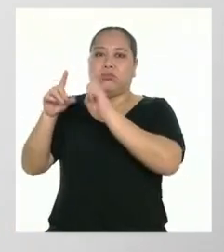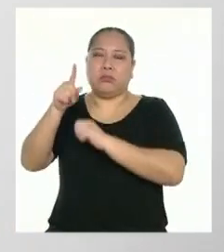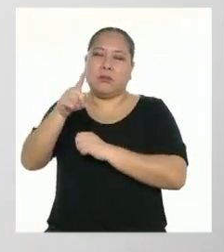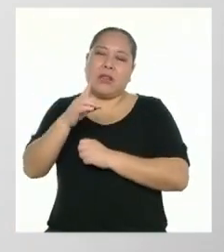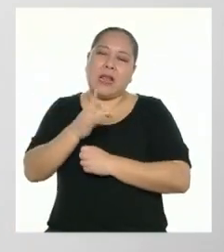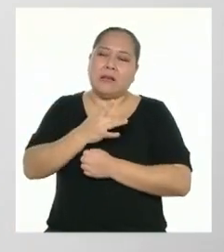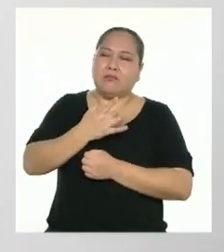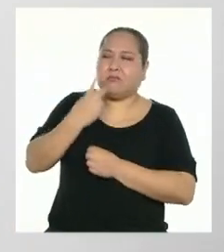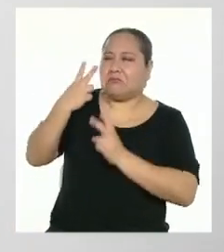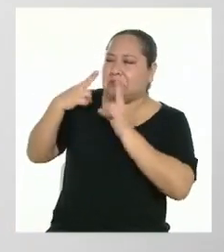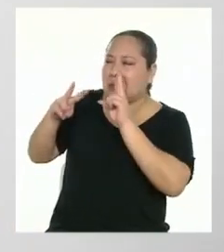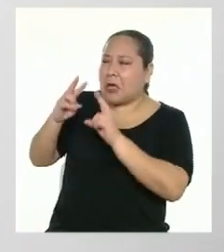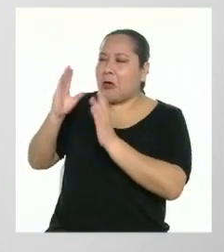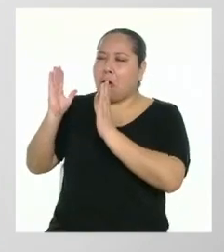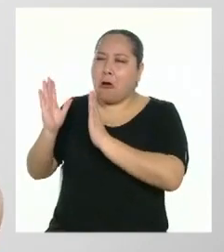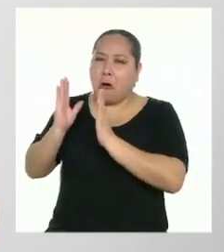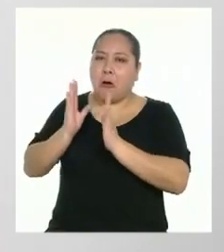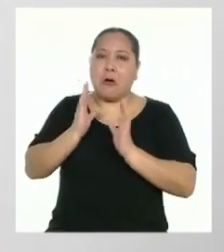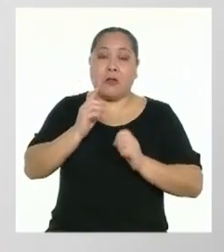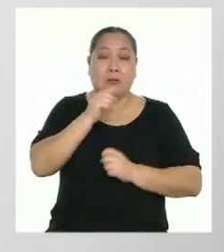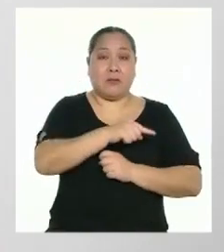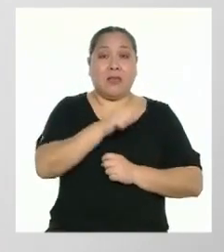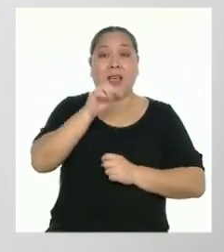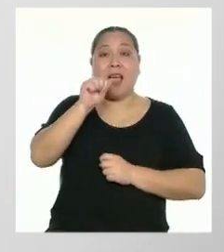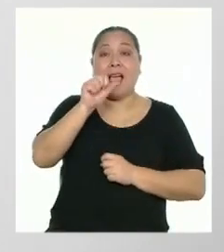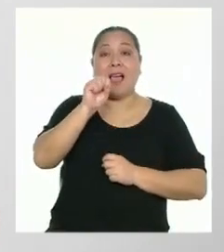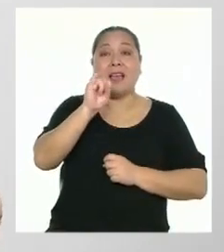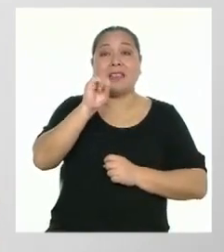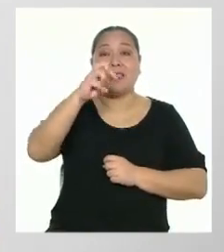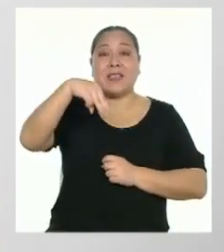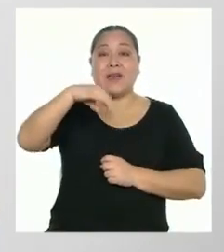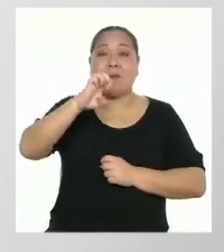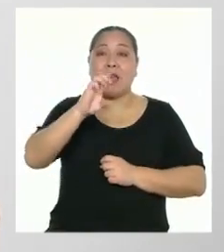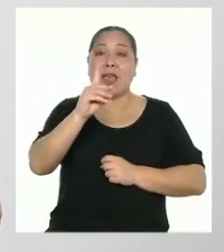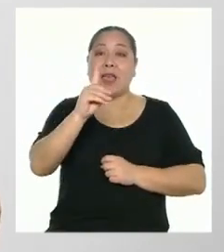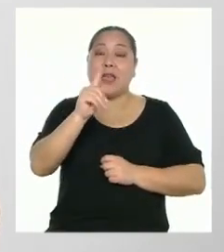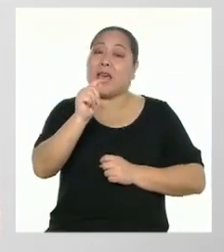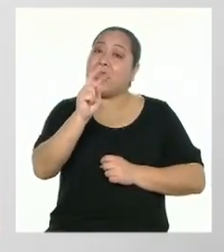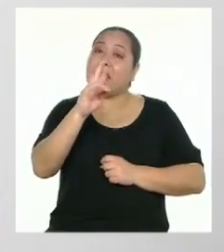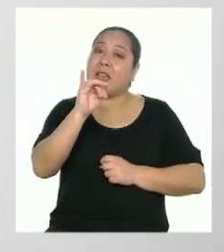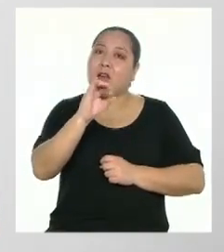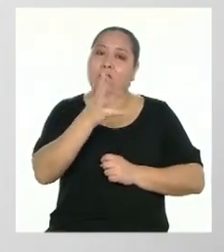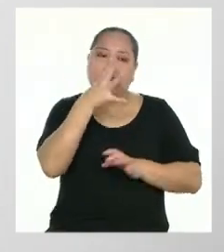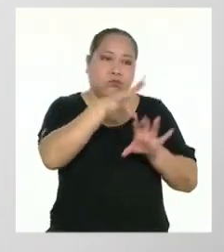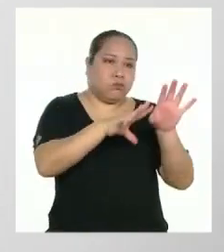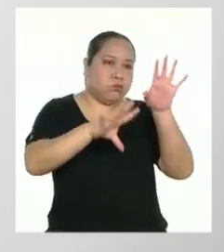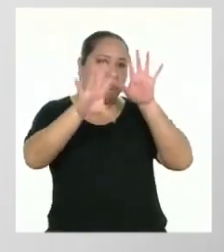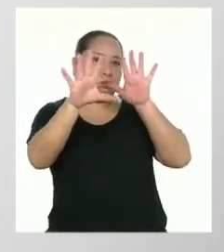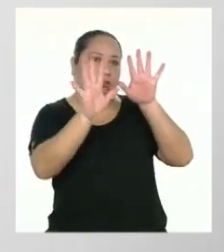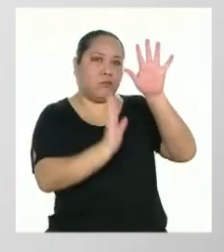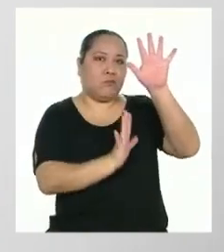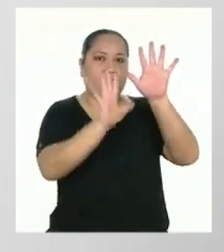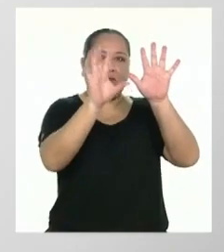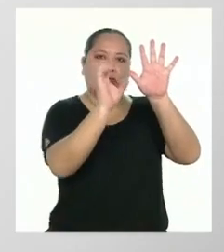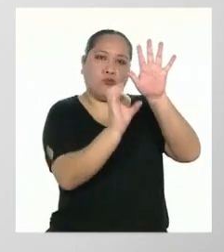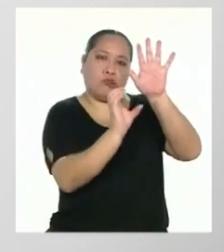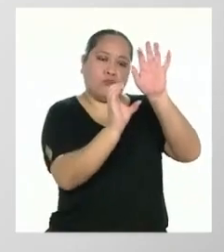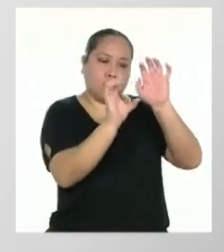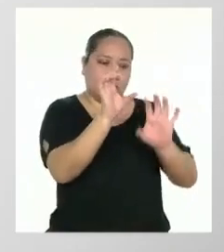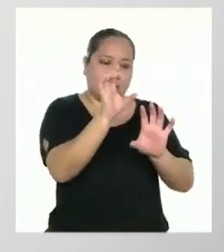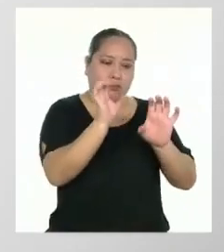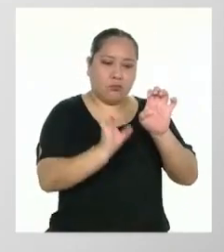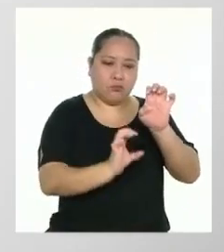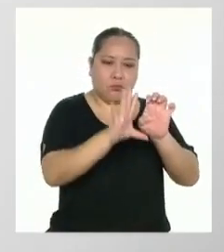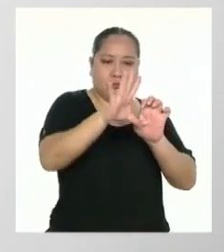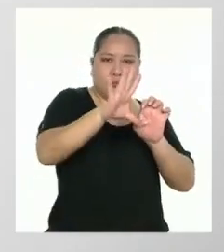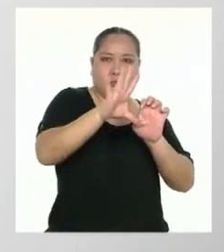En cambio, el orden asimétrico le da dinamismo al periódico mural, pues las secciones tienen